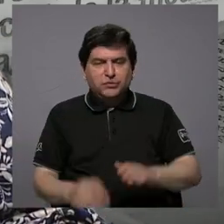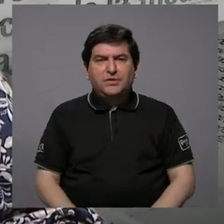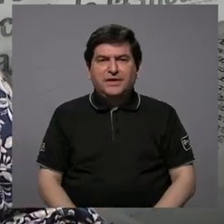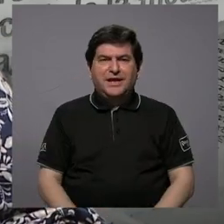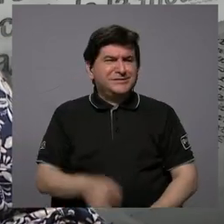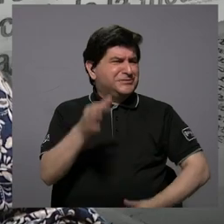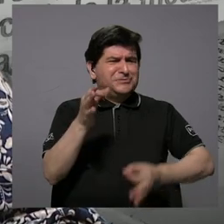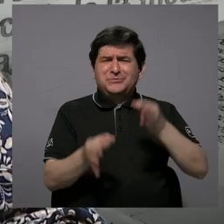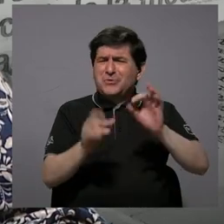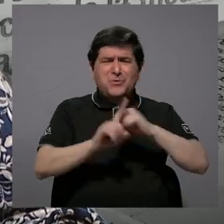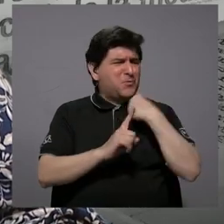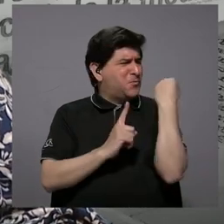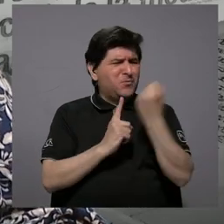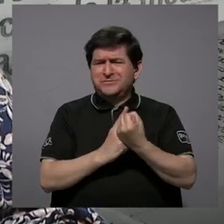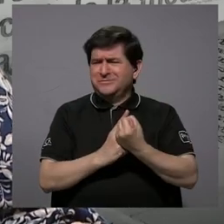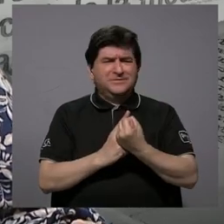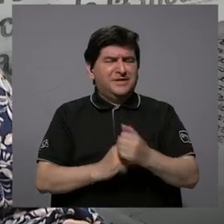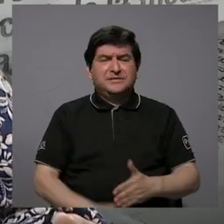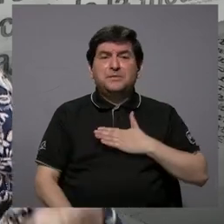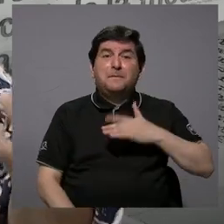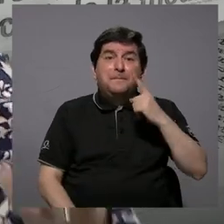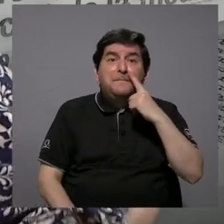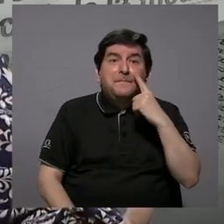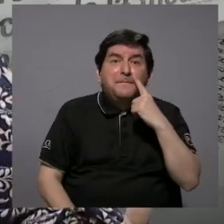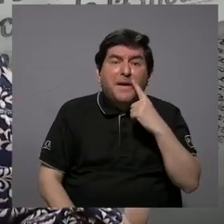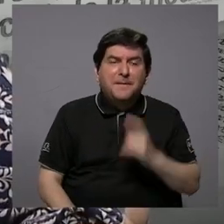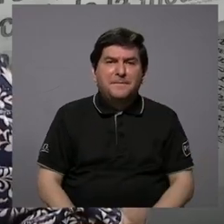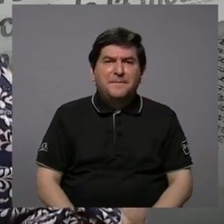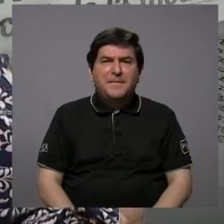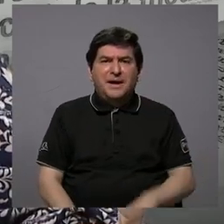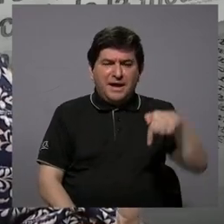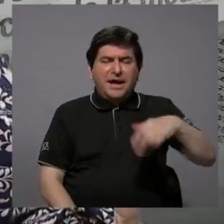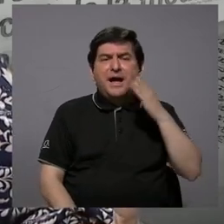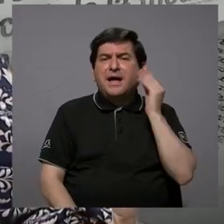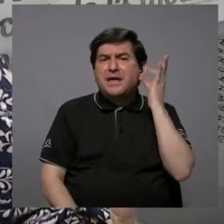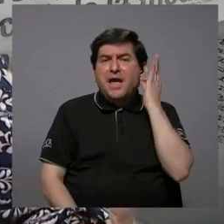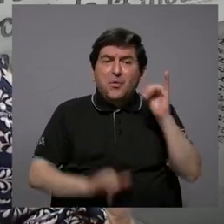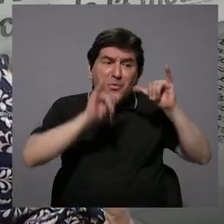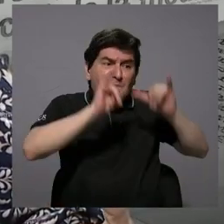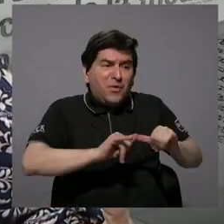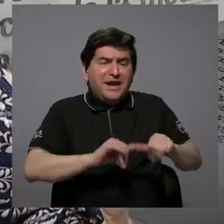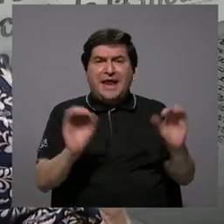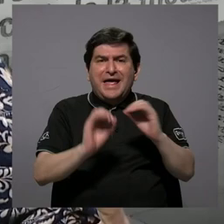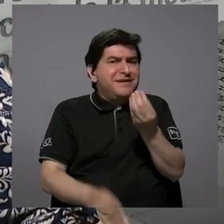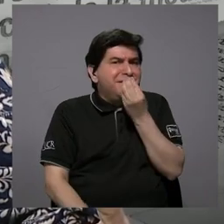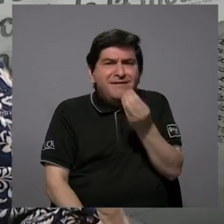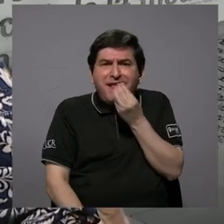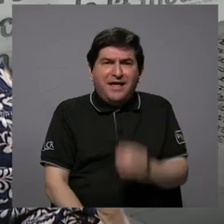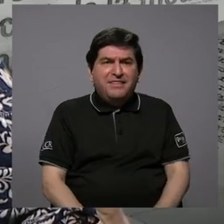injusticias de ambos bandos. Mi papá tuvo que dejar aquí a mi abuelita sin qué comer, se va para allá,